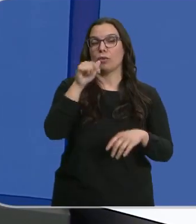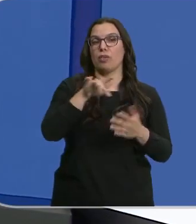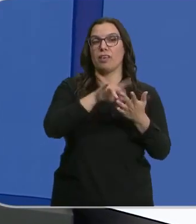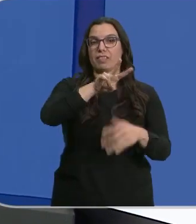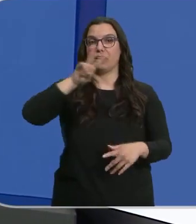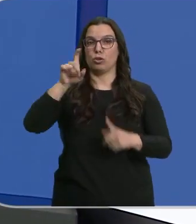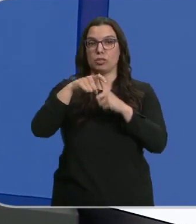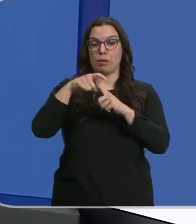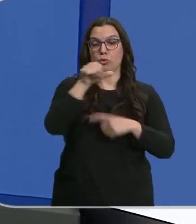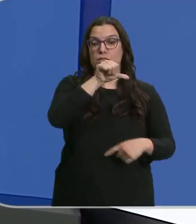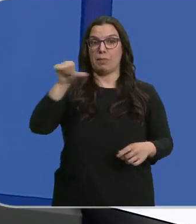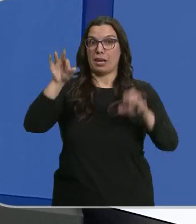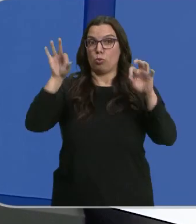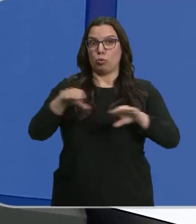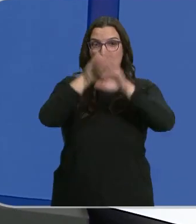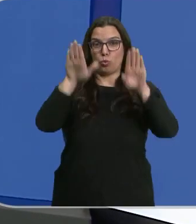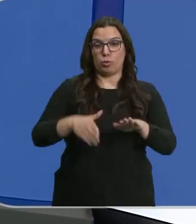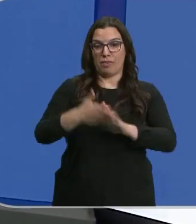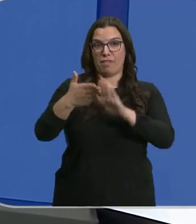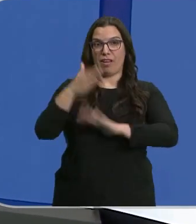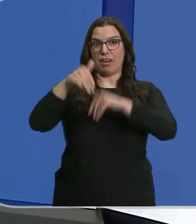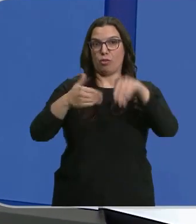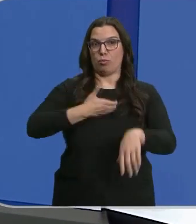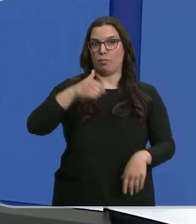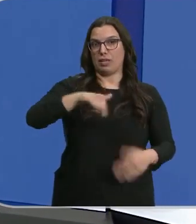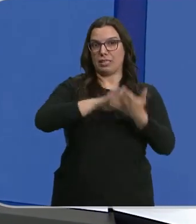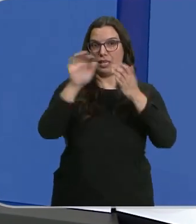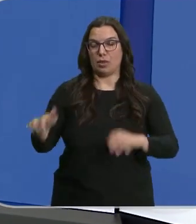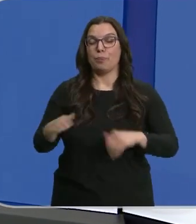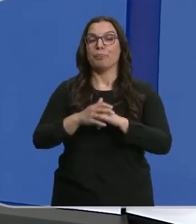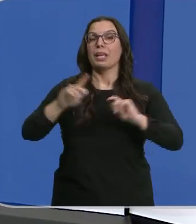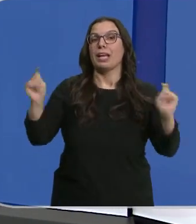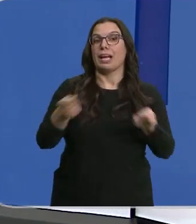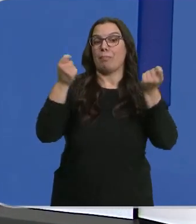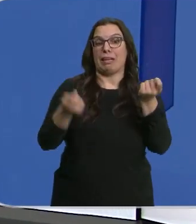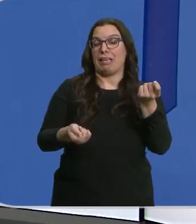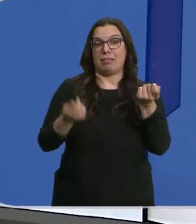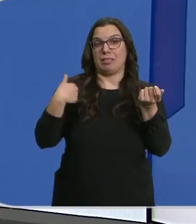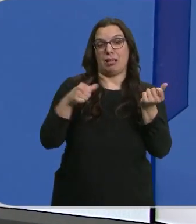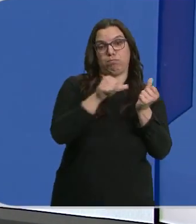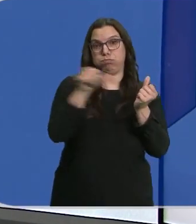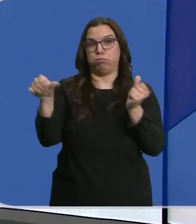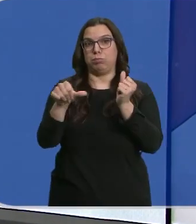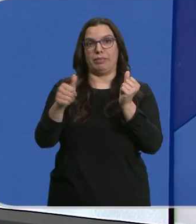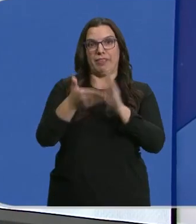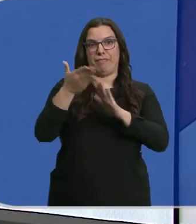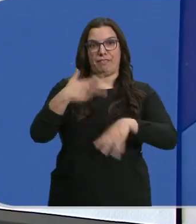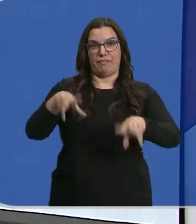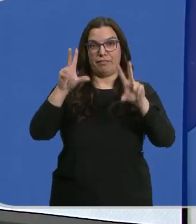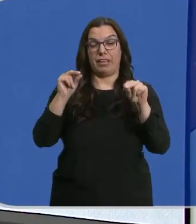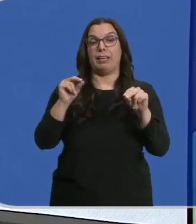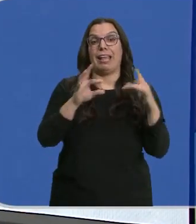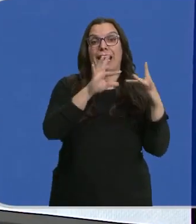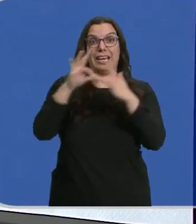de mayo comenzamos la semana decisiva de las elecciones municipales en Castilla y León. La campaña entra en su recta final. Los líderes regionales